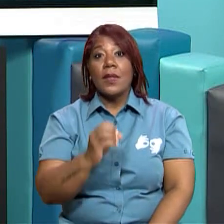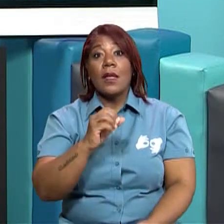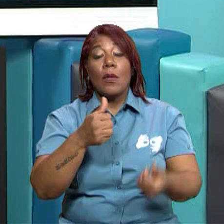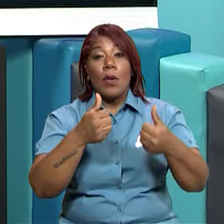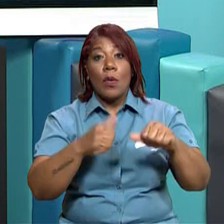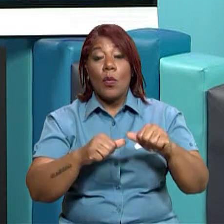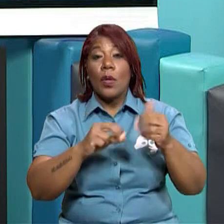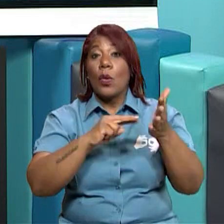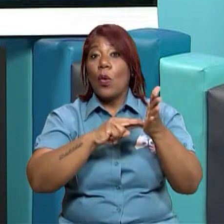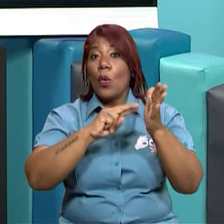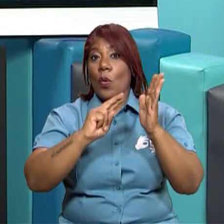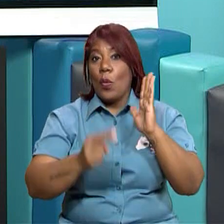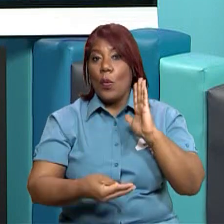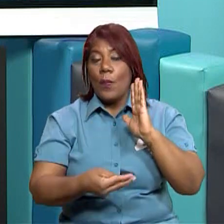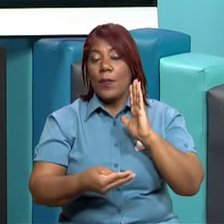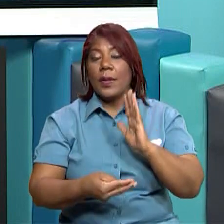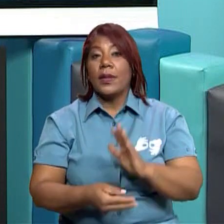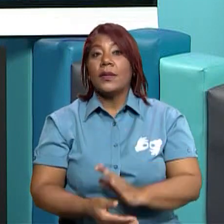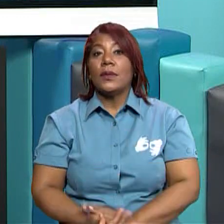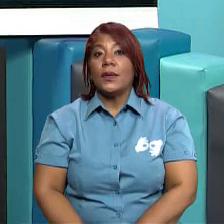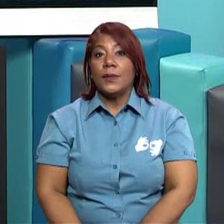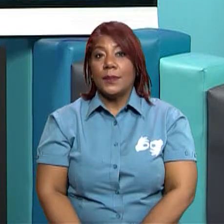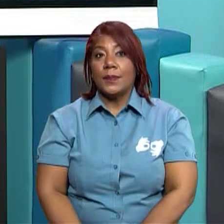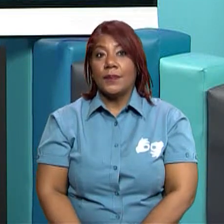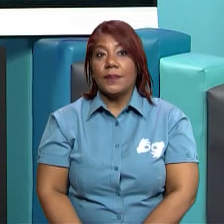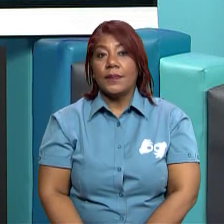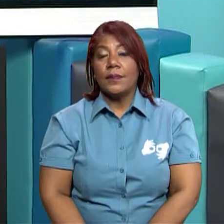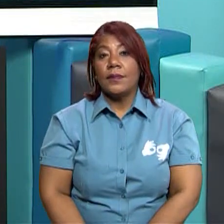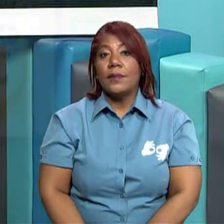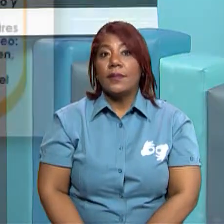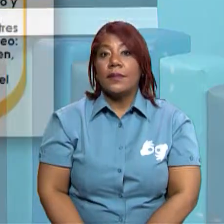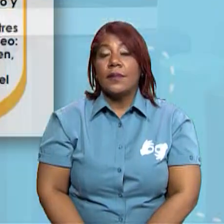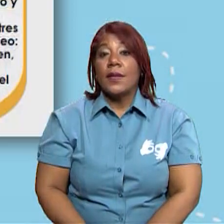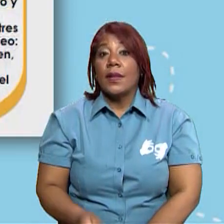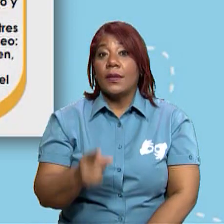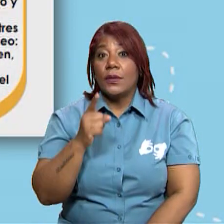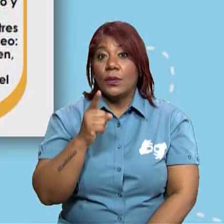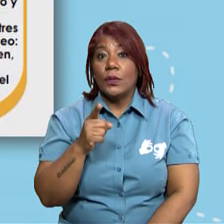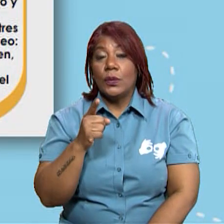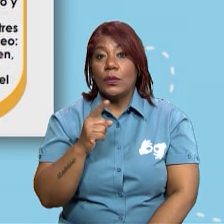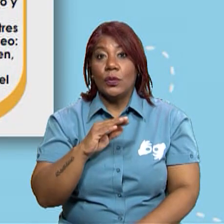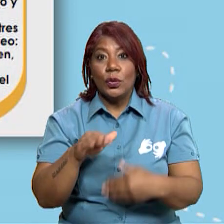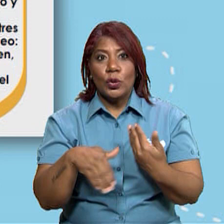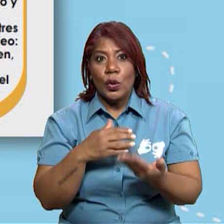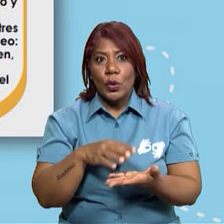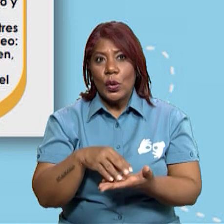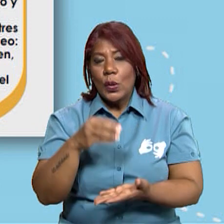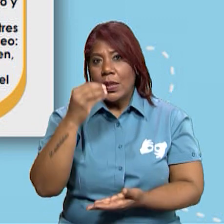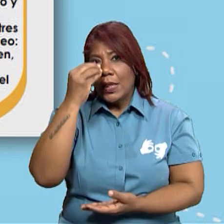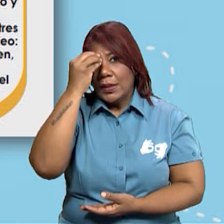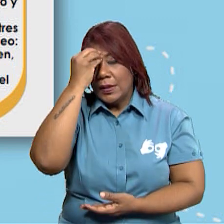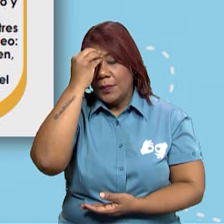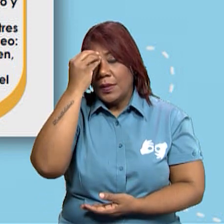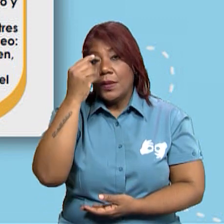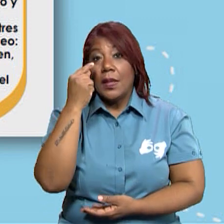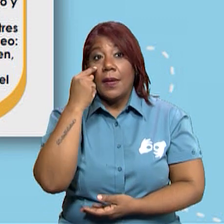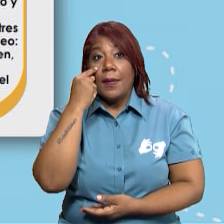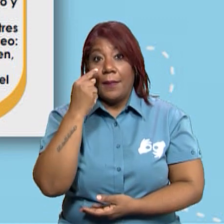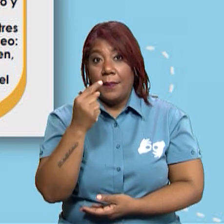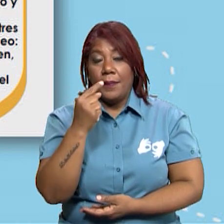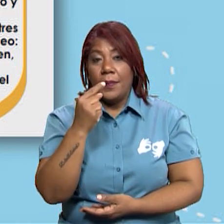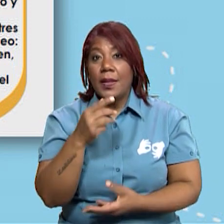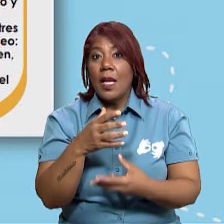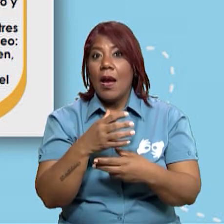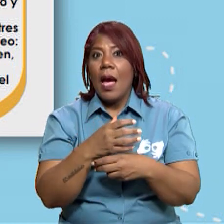Panamá. Y los países. Vamos a ver. Integra tus aprendizajes adquiriendo y